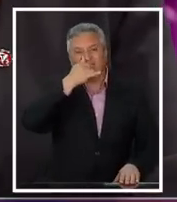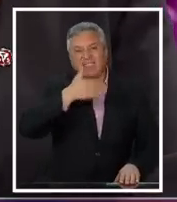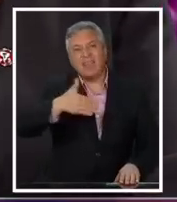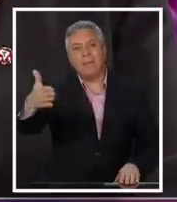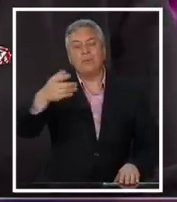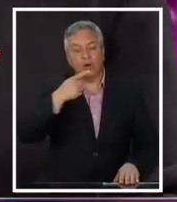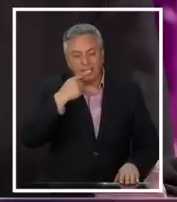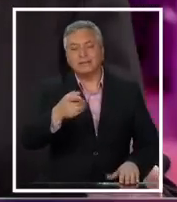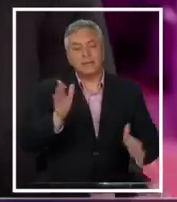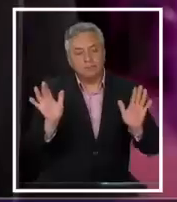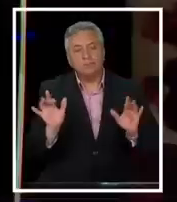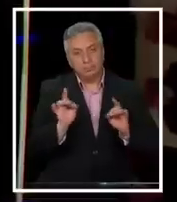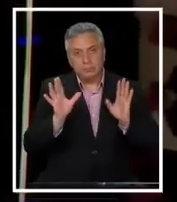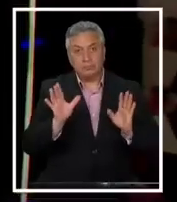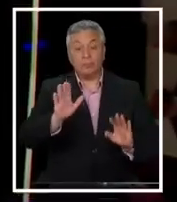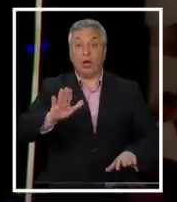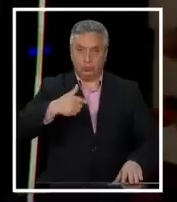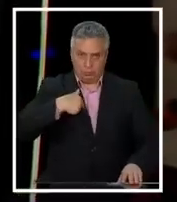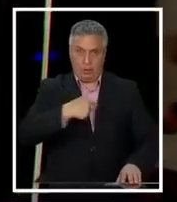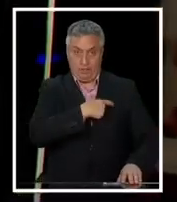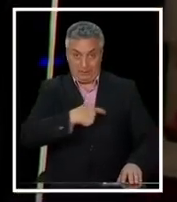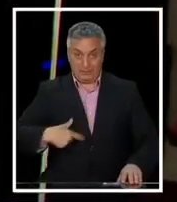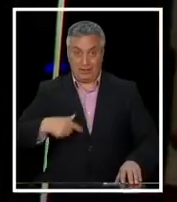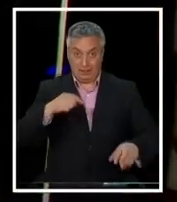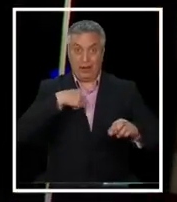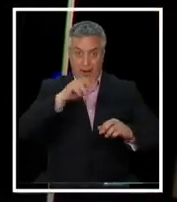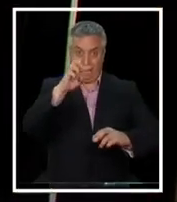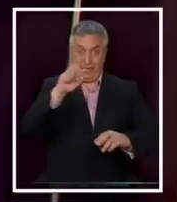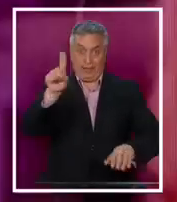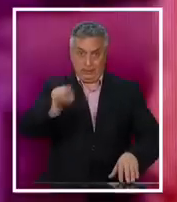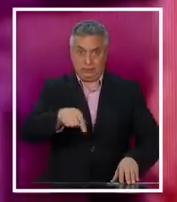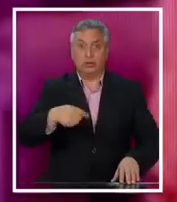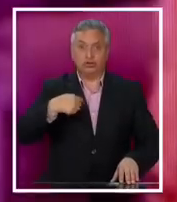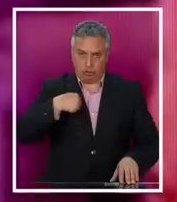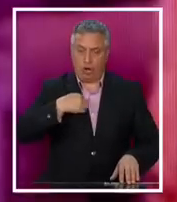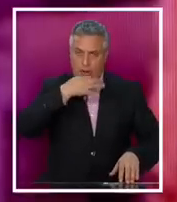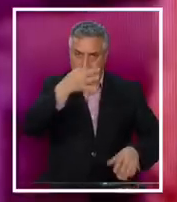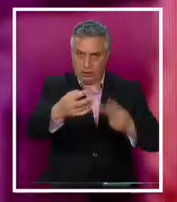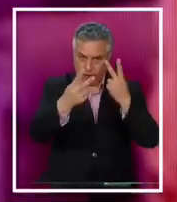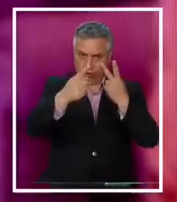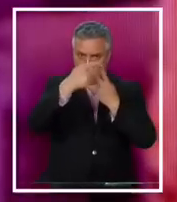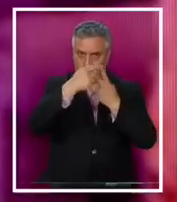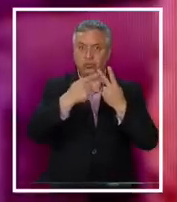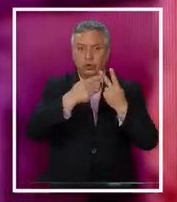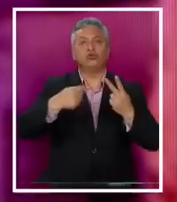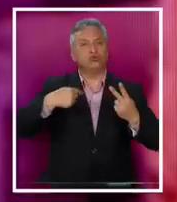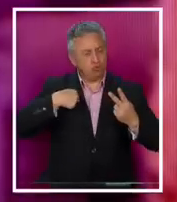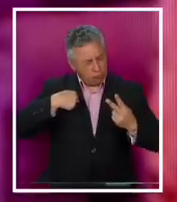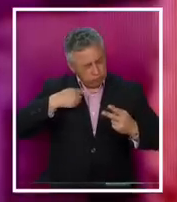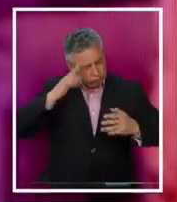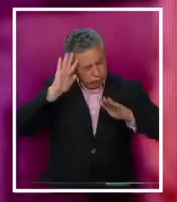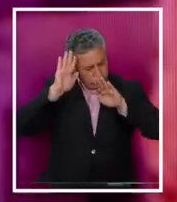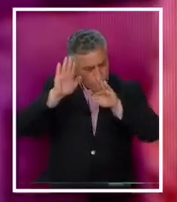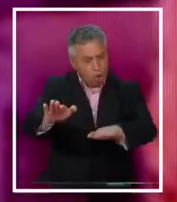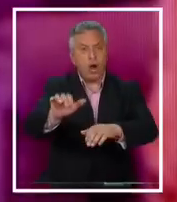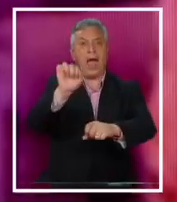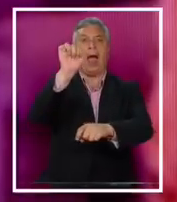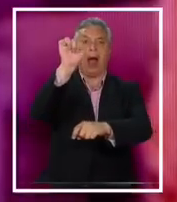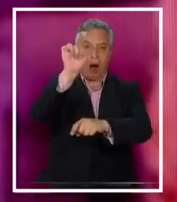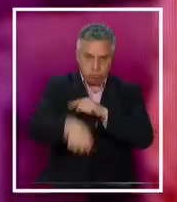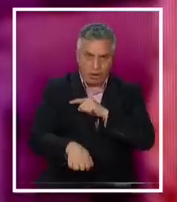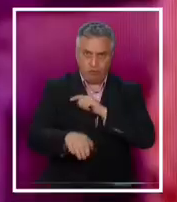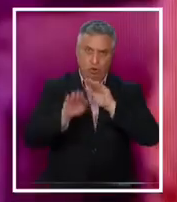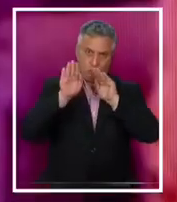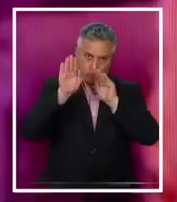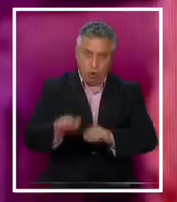mecanismos... Mira, yo como presidente del Partido Socialista voy a decir dos cosas. Nosotros seguimos comprometidos con el apruebo trabajando para que esto